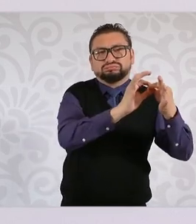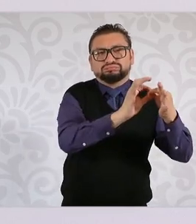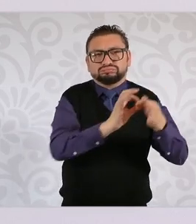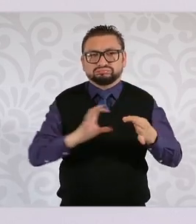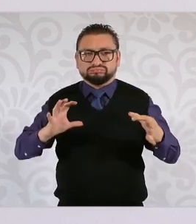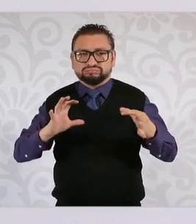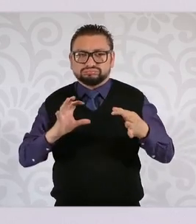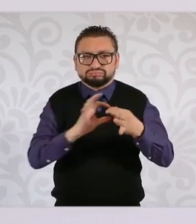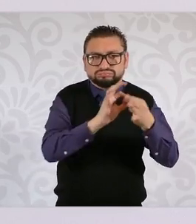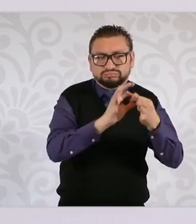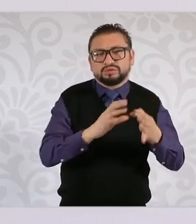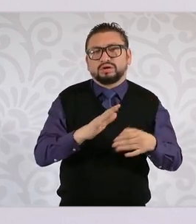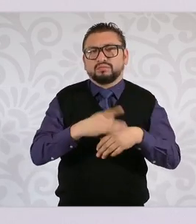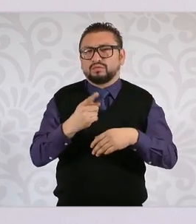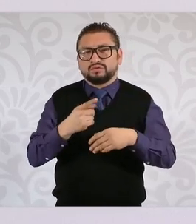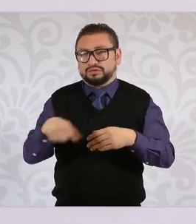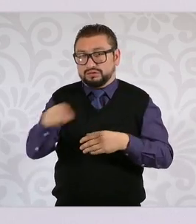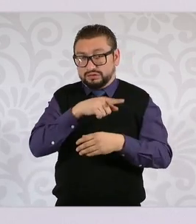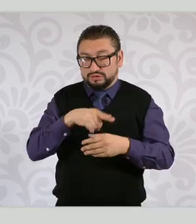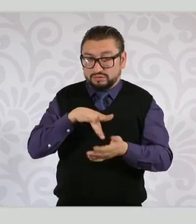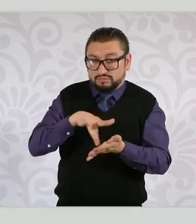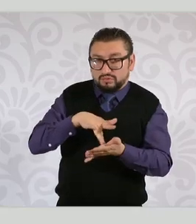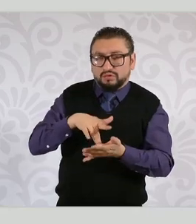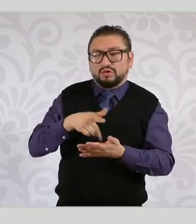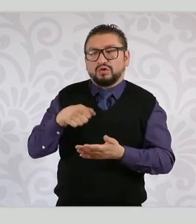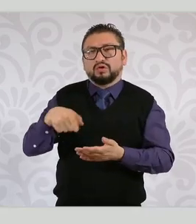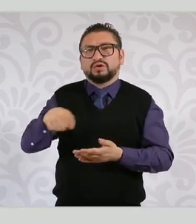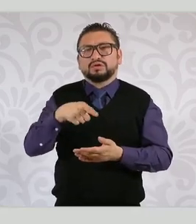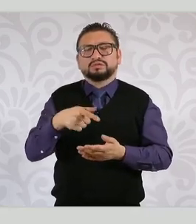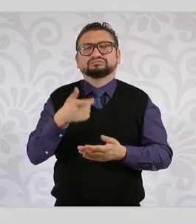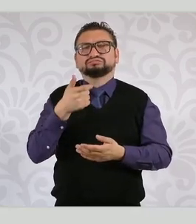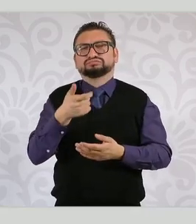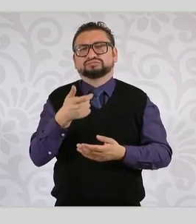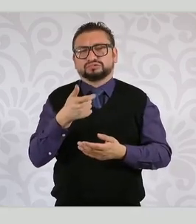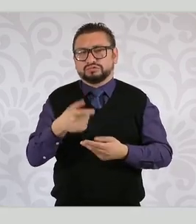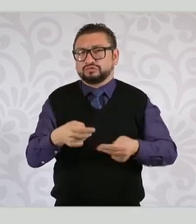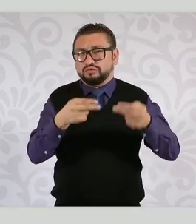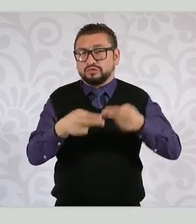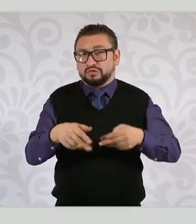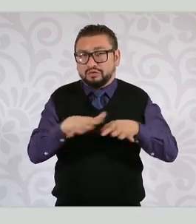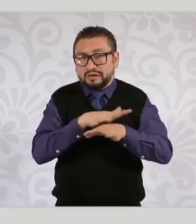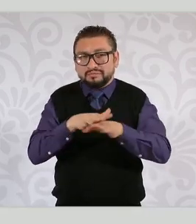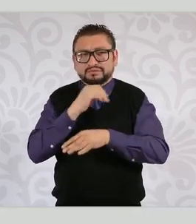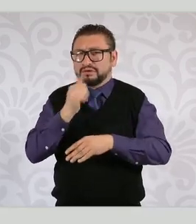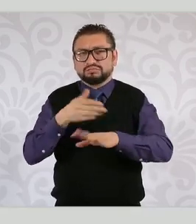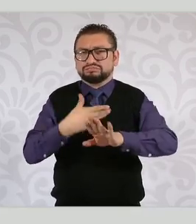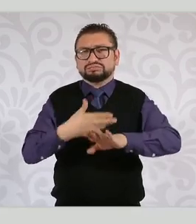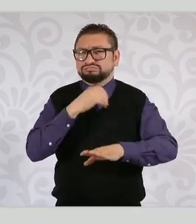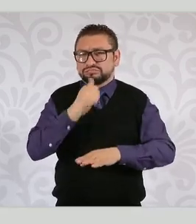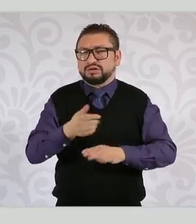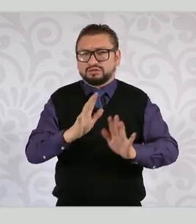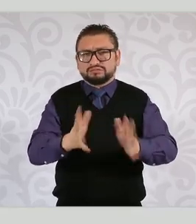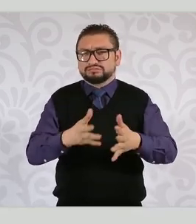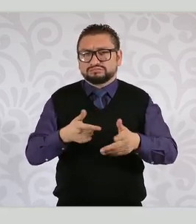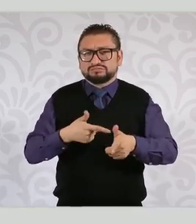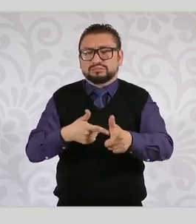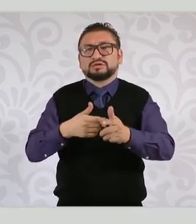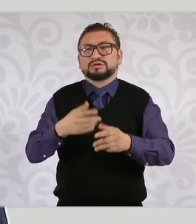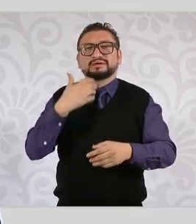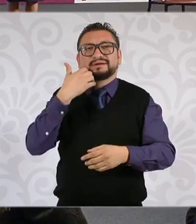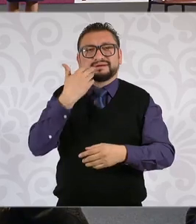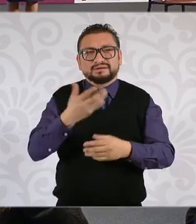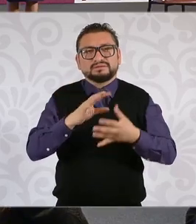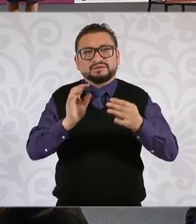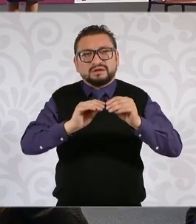en el fondo ni tampoco ningún cambio en el modelo de negocio. ¿Qué es lo que estamos buscando con ello? Pues que haya